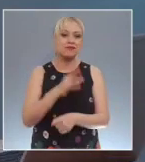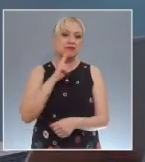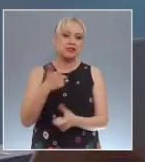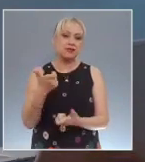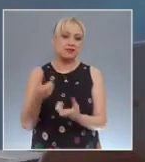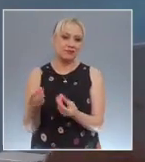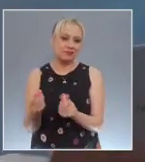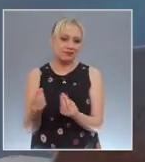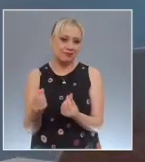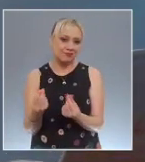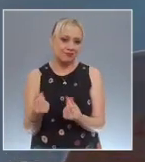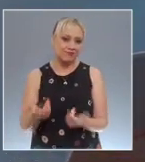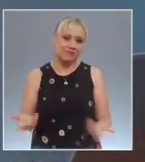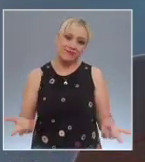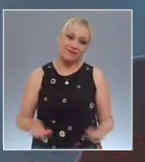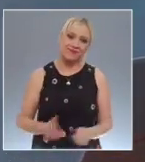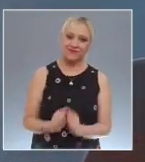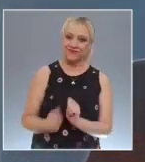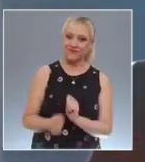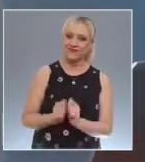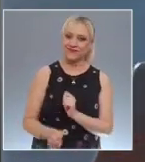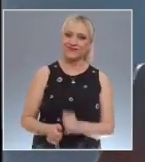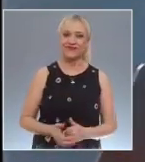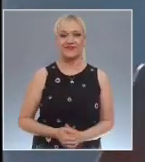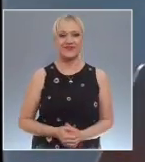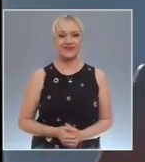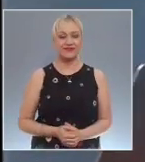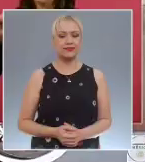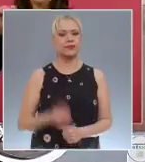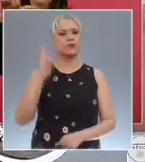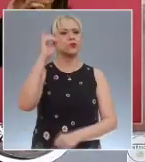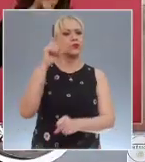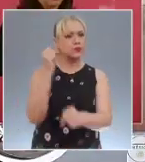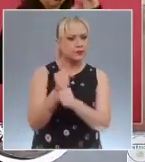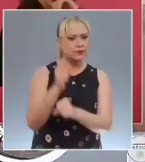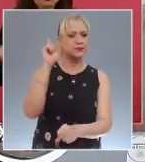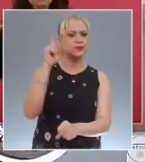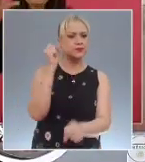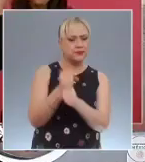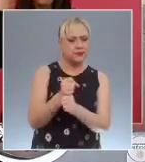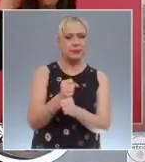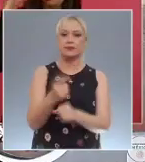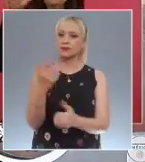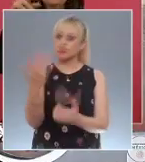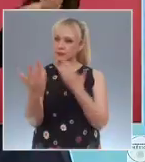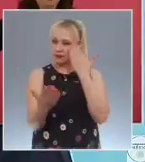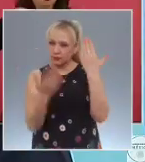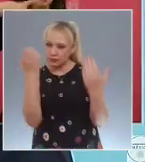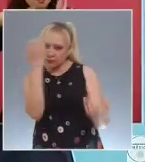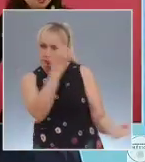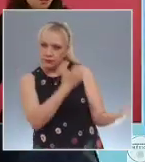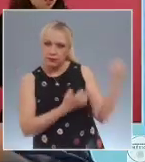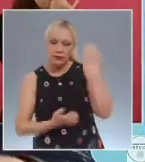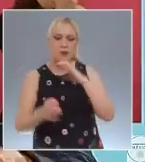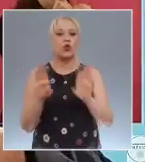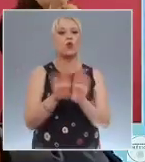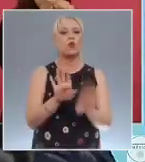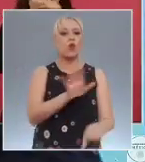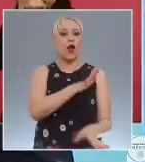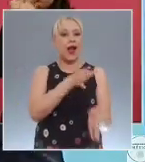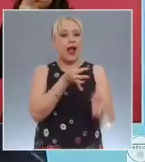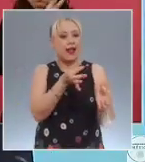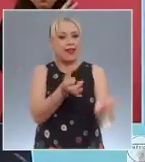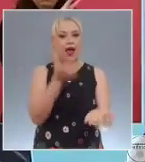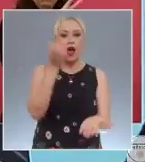Como cada año, la Profeco realizó un estudio sobre la calidad de útiles escolares, esto rumbo al inicio ya del siglo